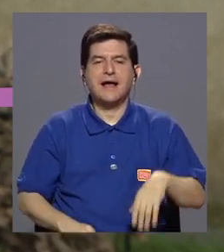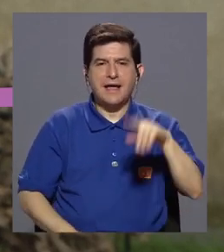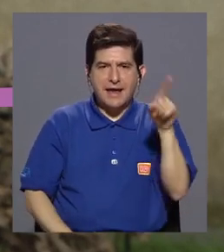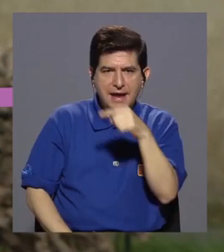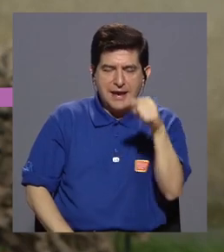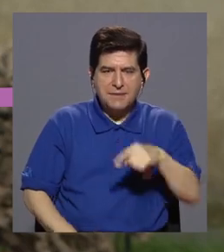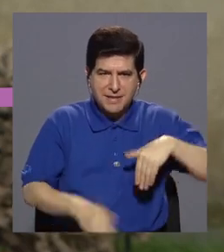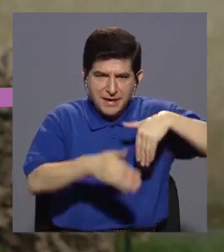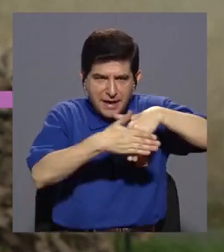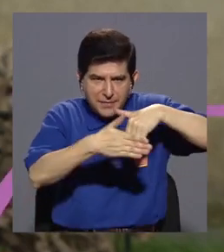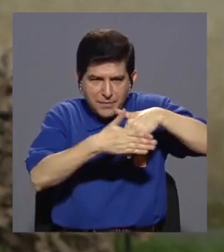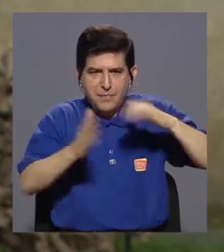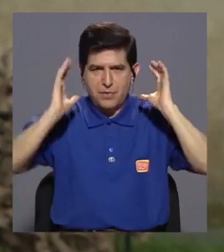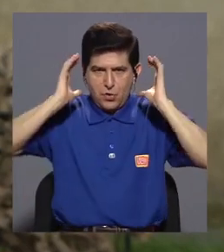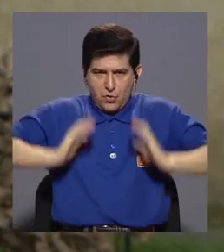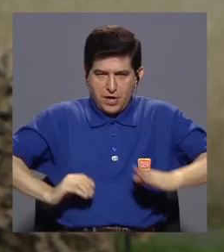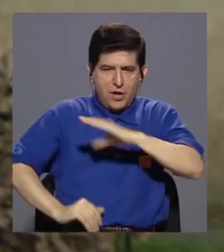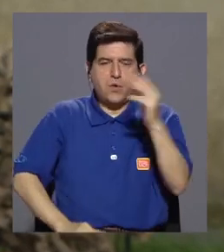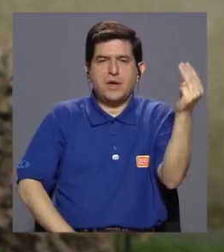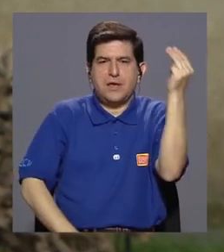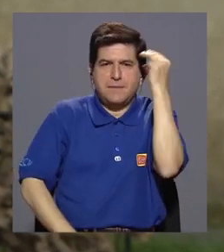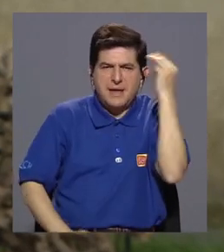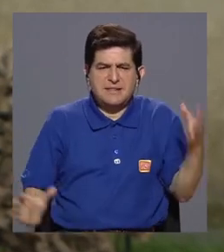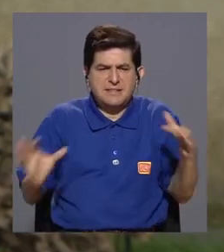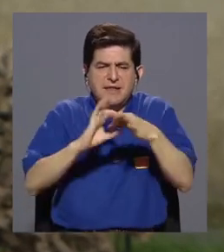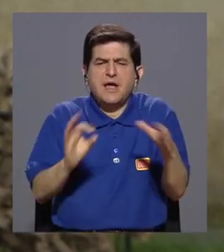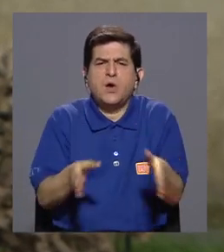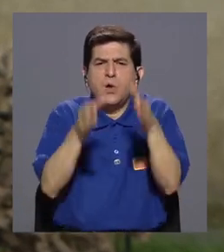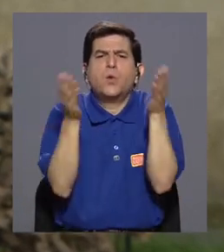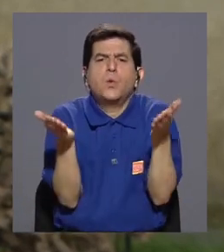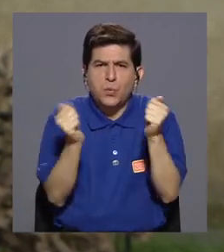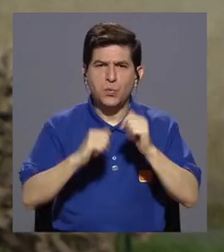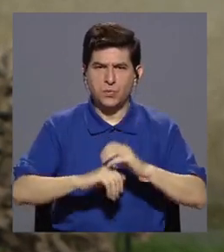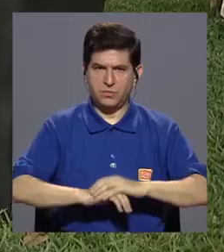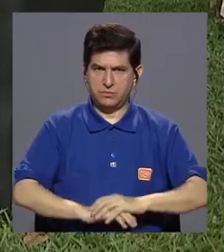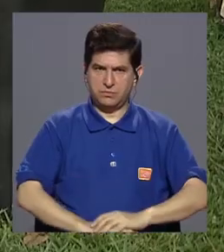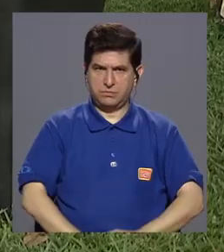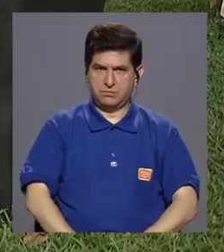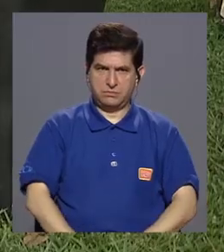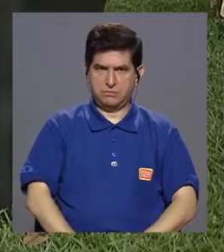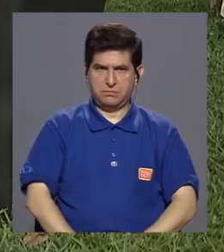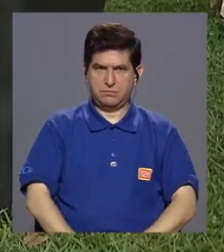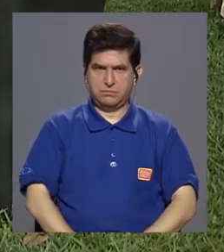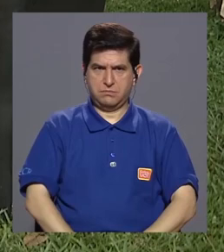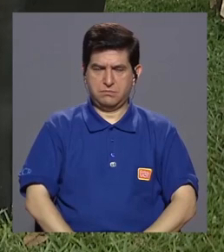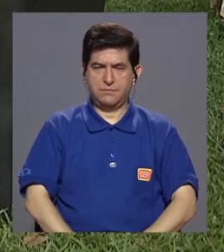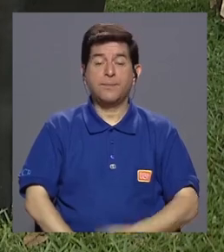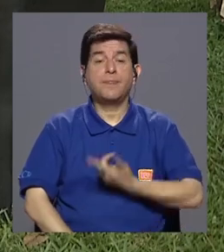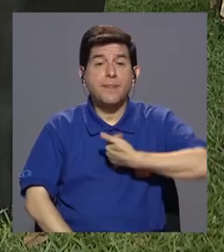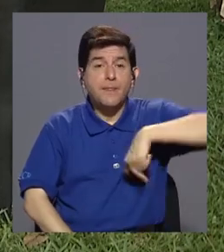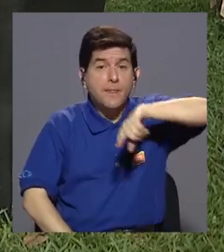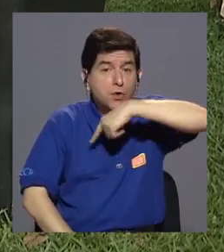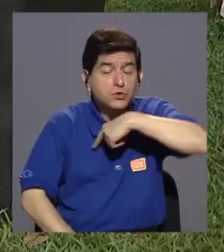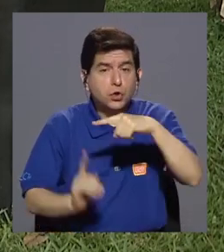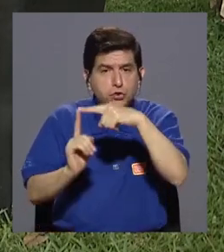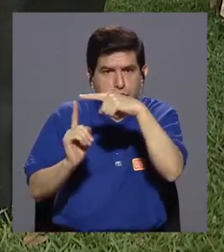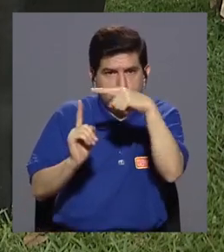nuestro cuerpo con nuestra mente? Sí. Ok. Nosotros desde